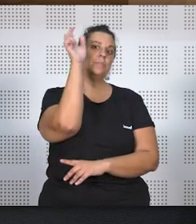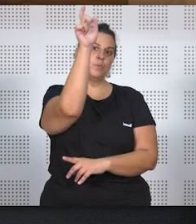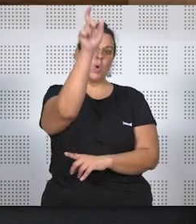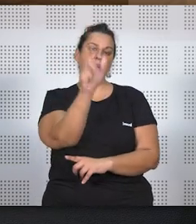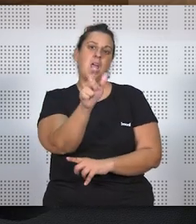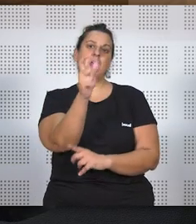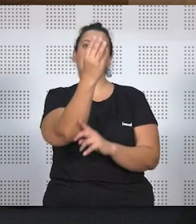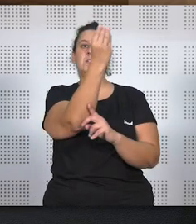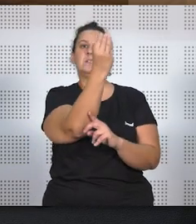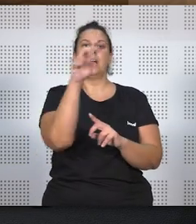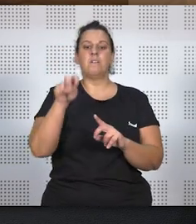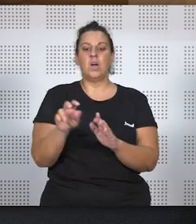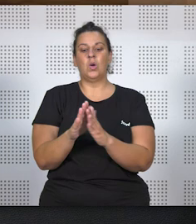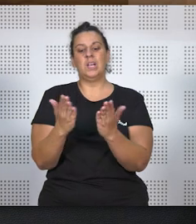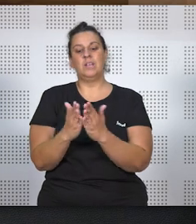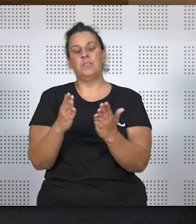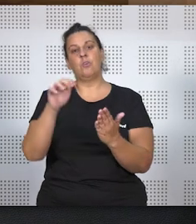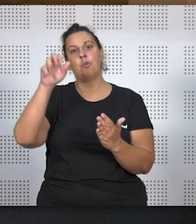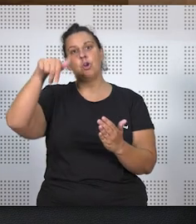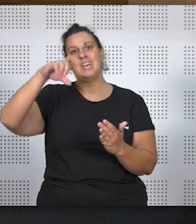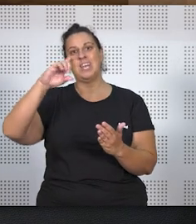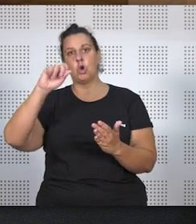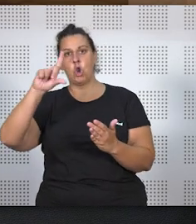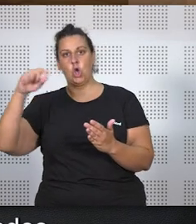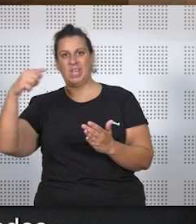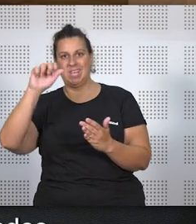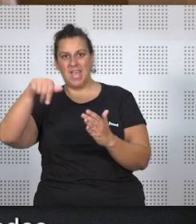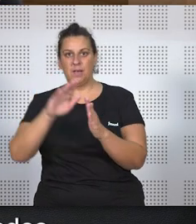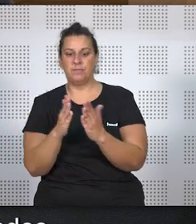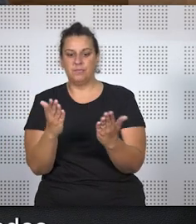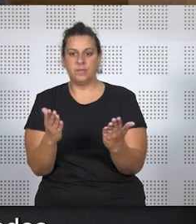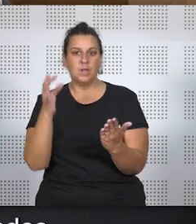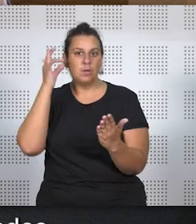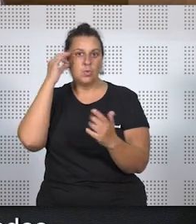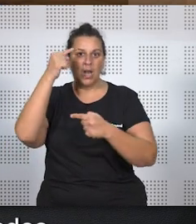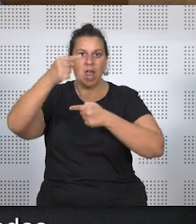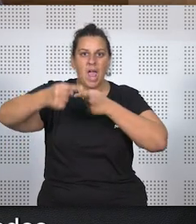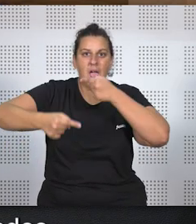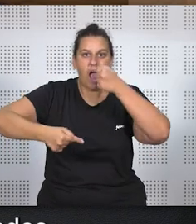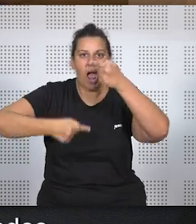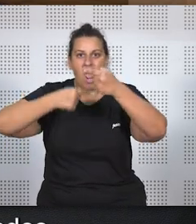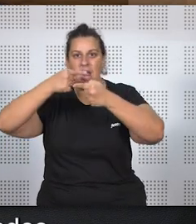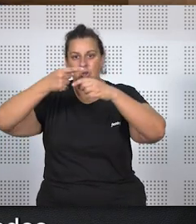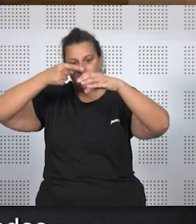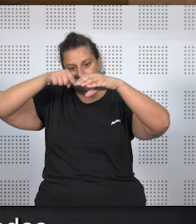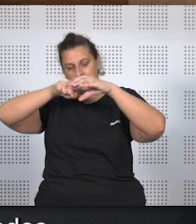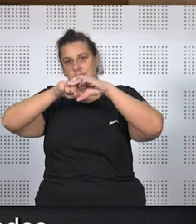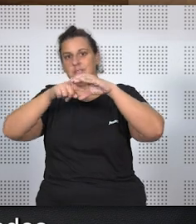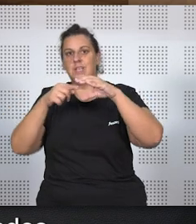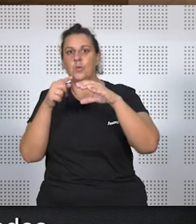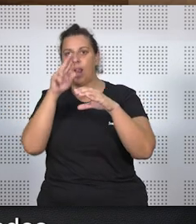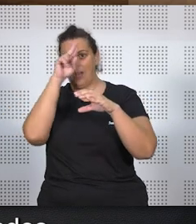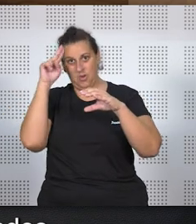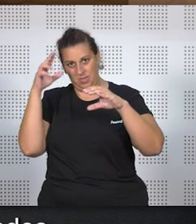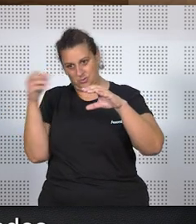figura de ella, abajo un libro que ponía formicología, ella sujetando un aro por el que pasaban todos